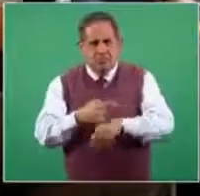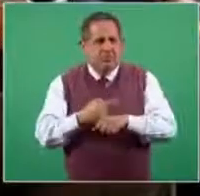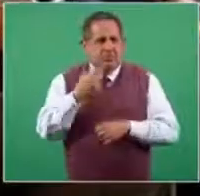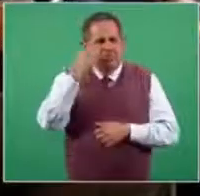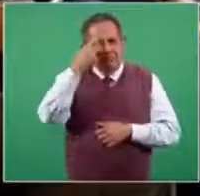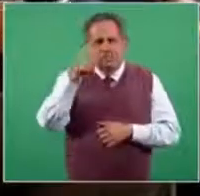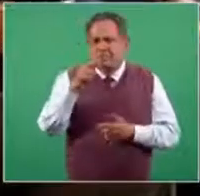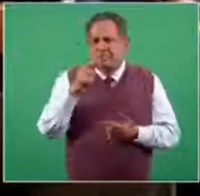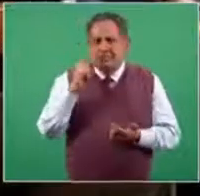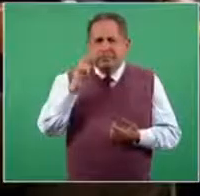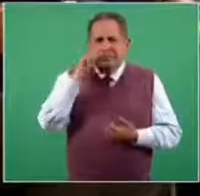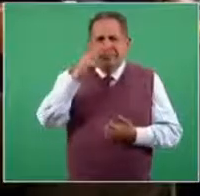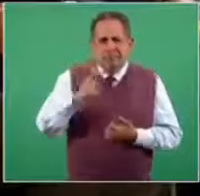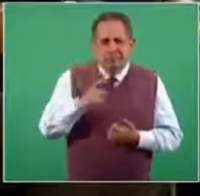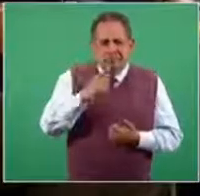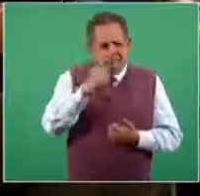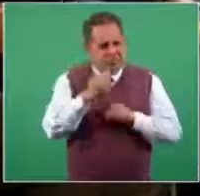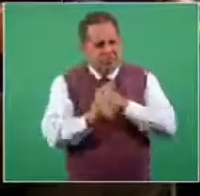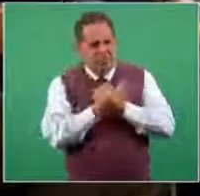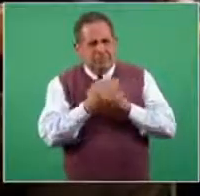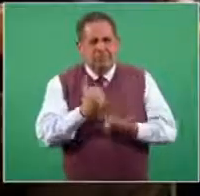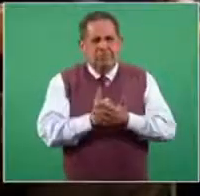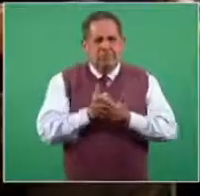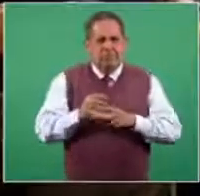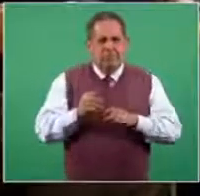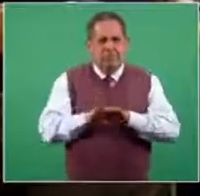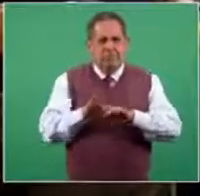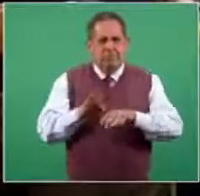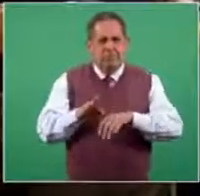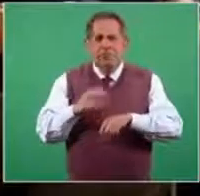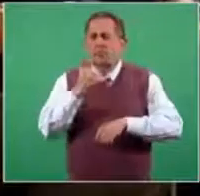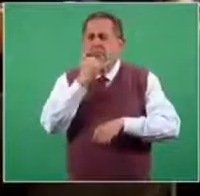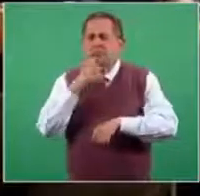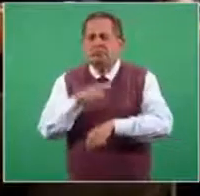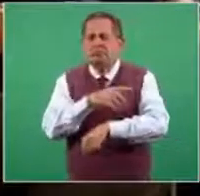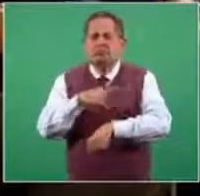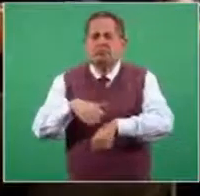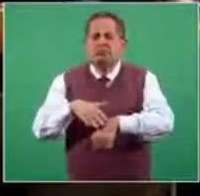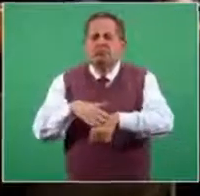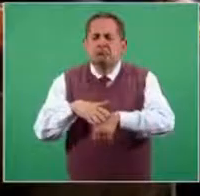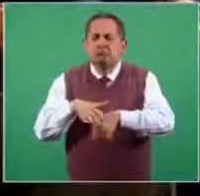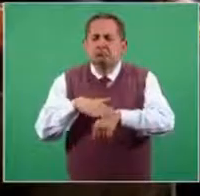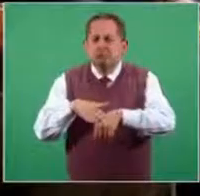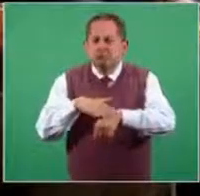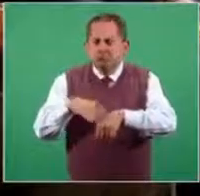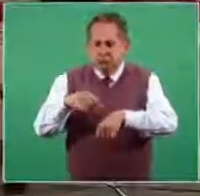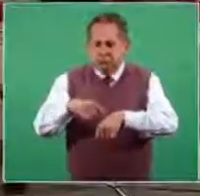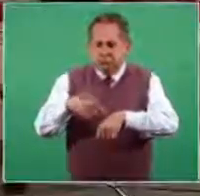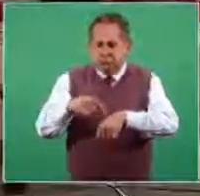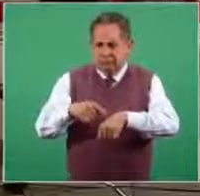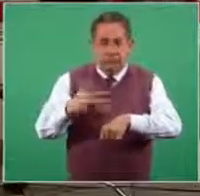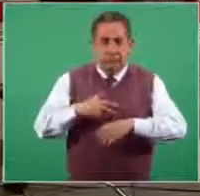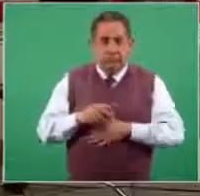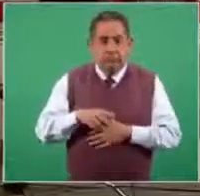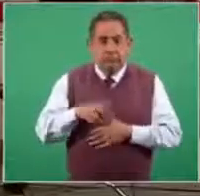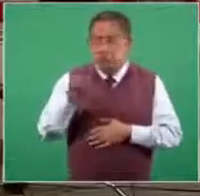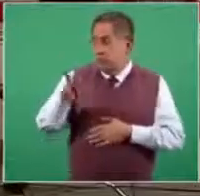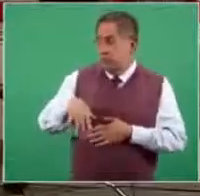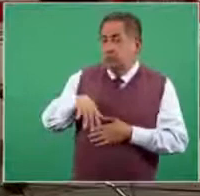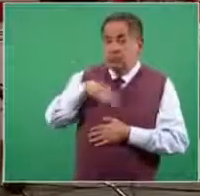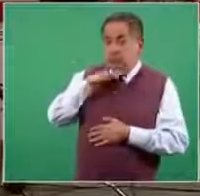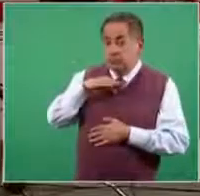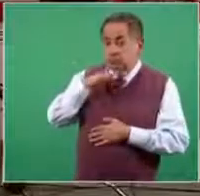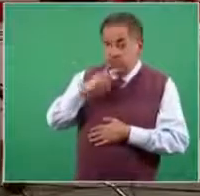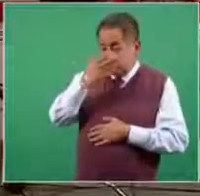deshidratado. ¿Qué es lo que tenía aquí en la mano? No me fijé y lo